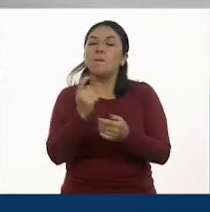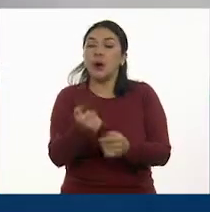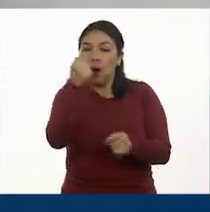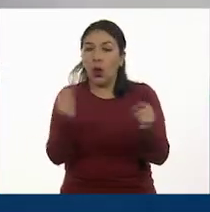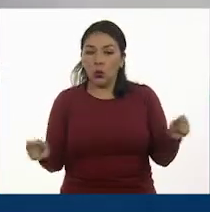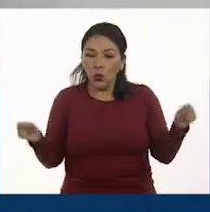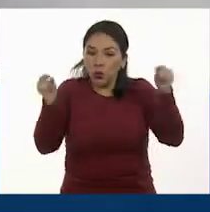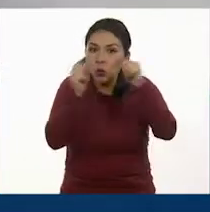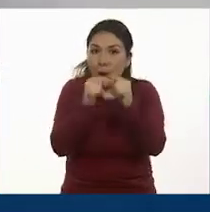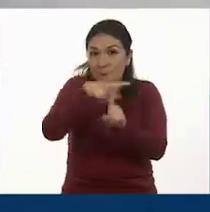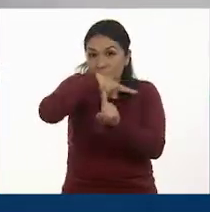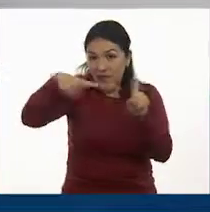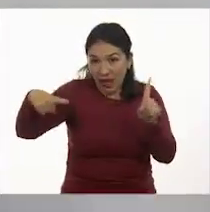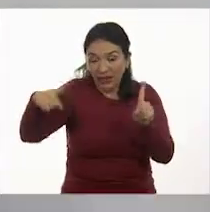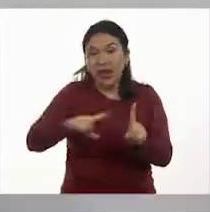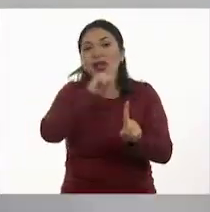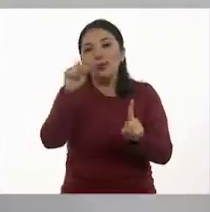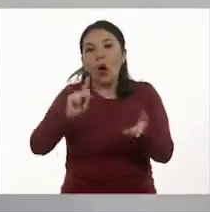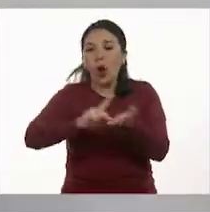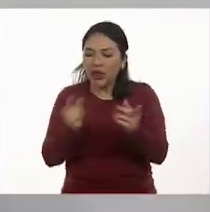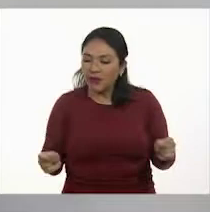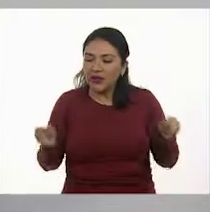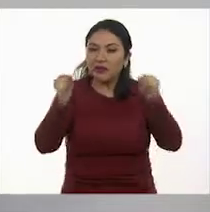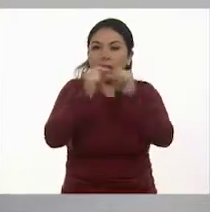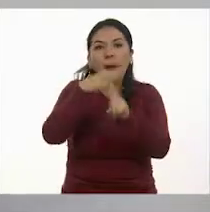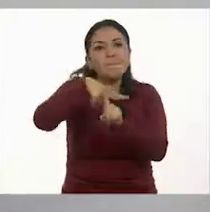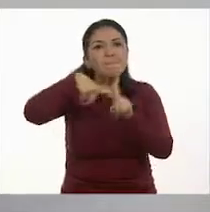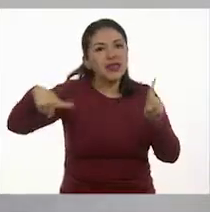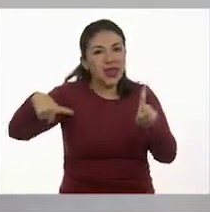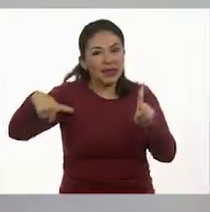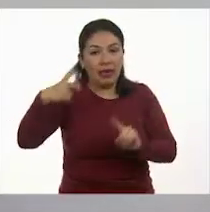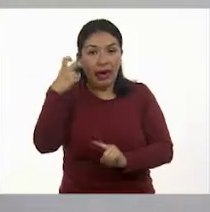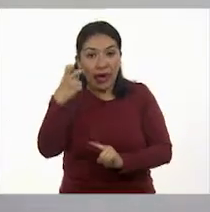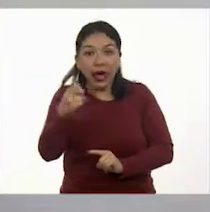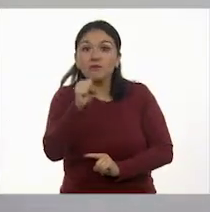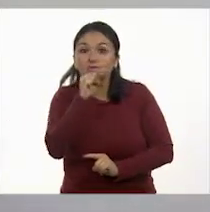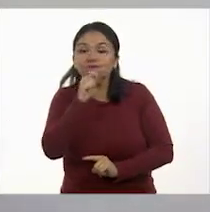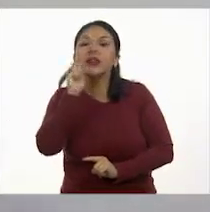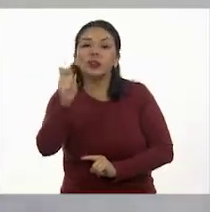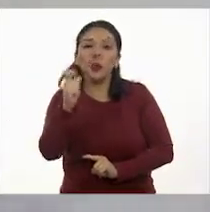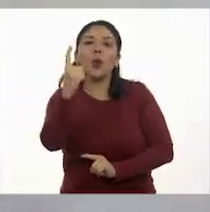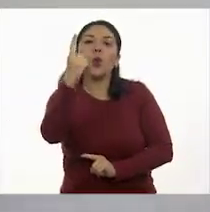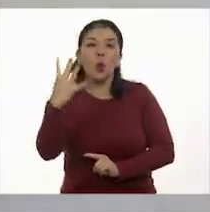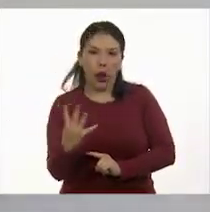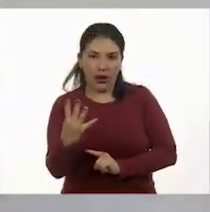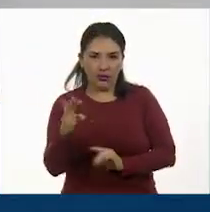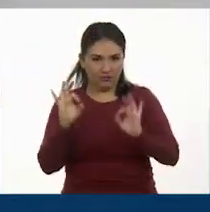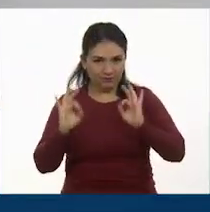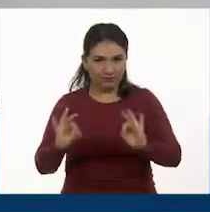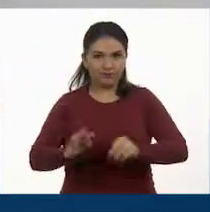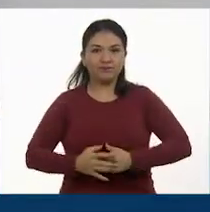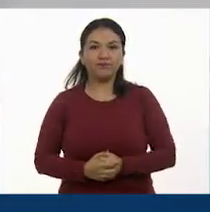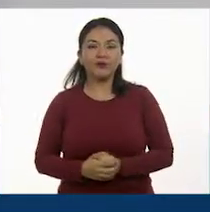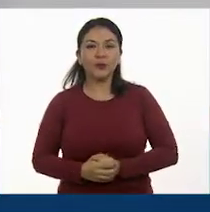mitad y después la otra mitad, lo cual nos va a dar... Cuatro. Un cuarto.